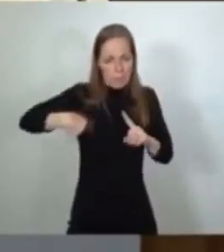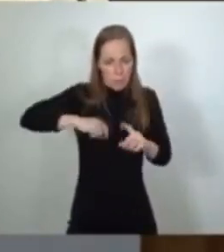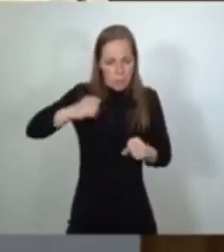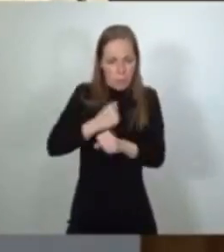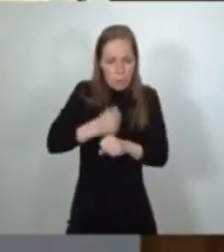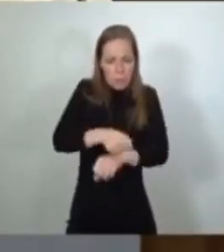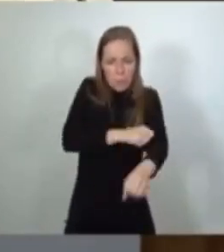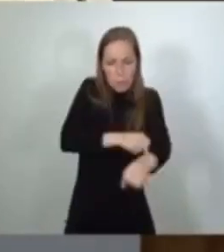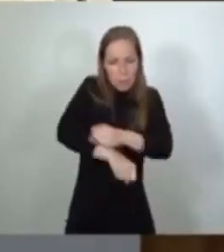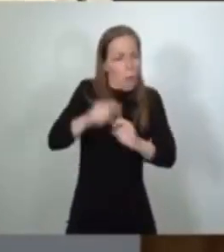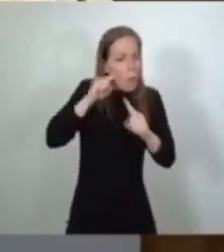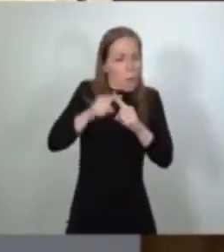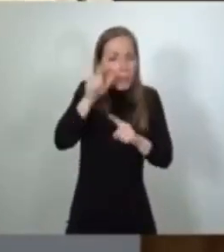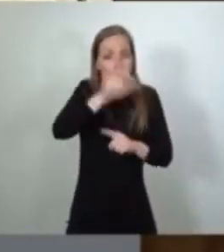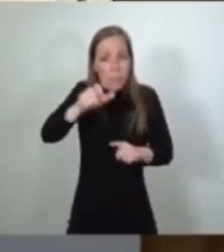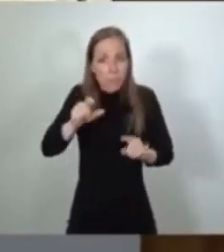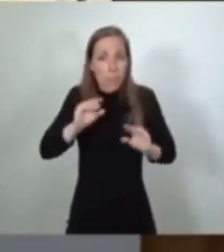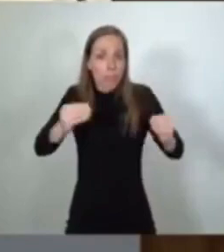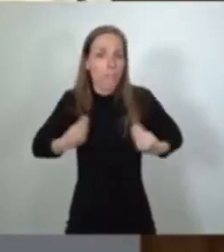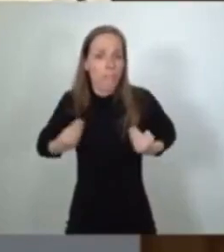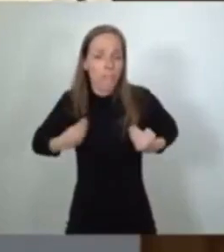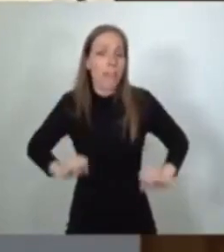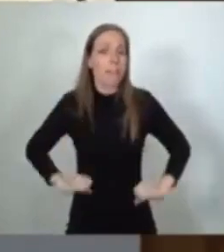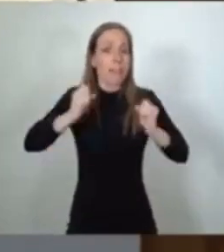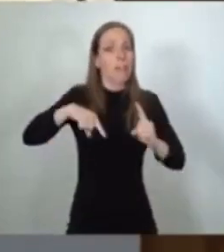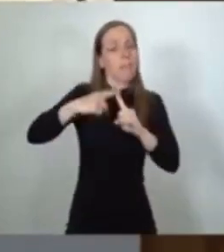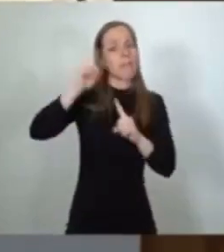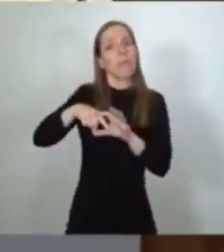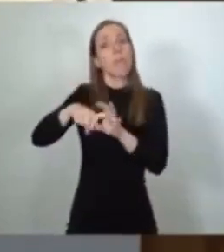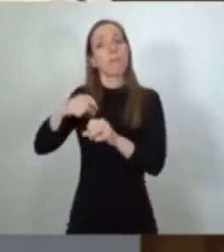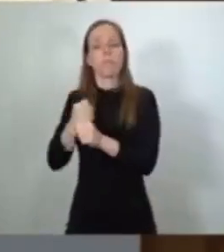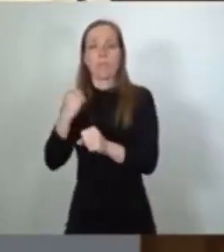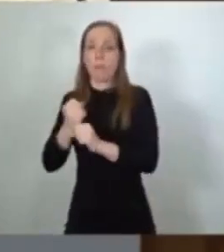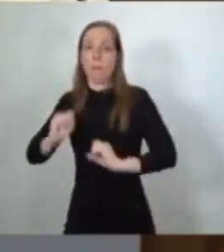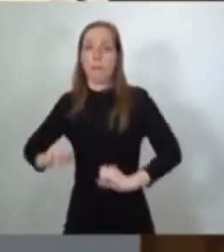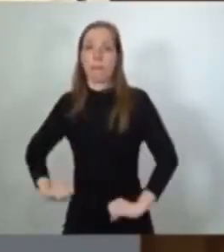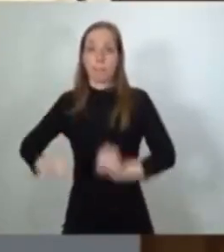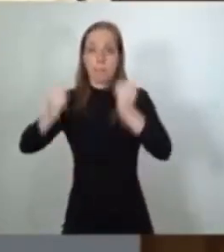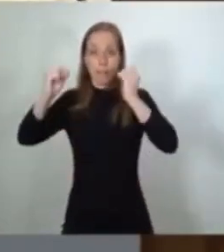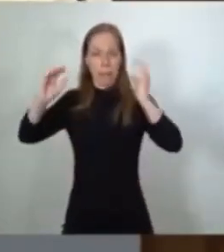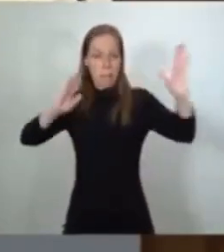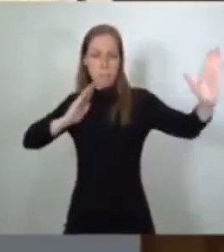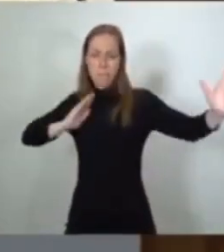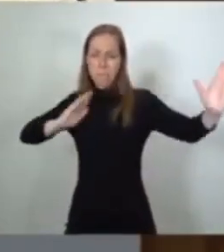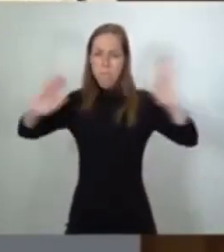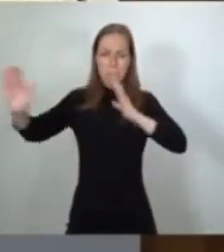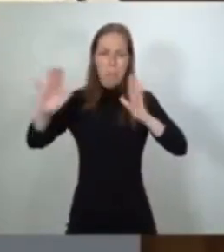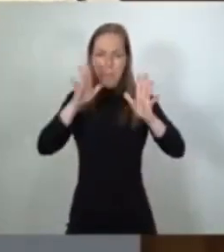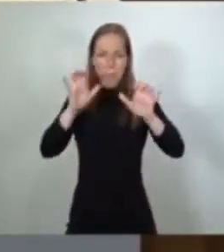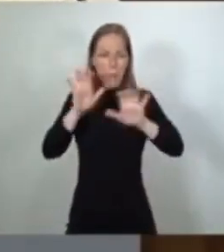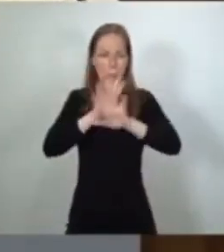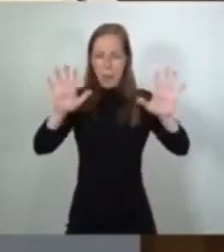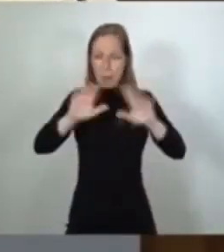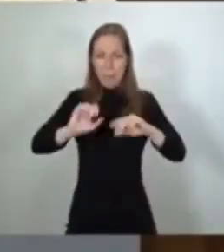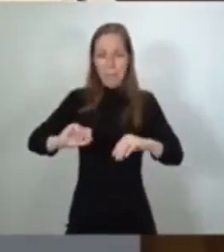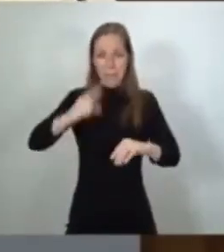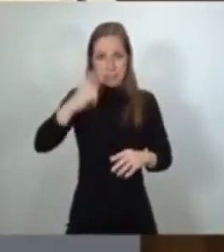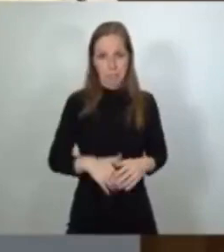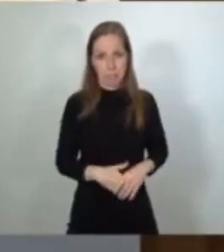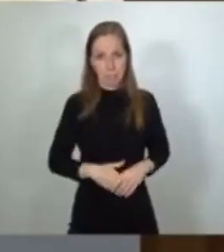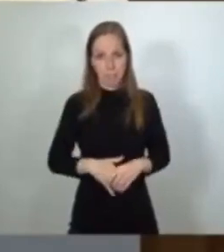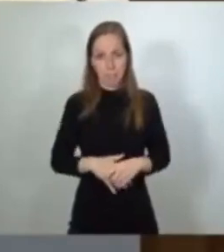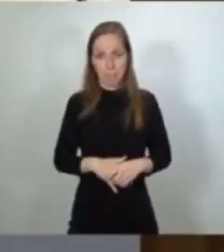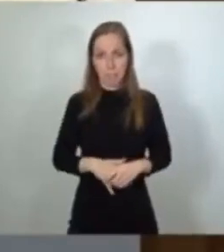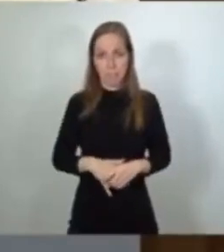Salvar vidas y salvar puestos de trabajo en medio del más dramático episodio de nuestra historia reciente.